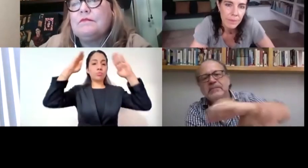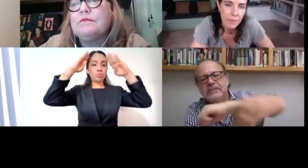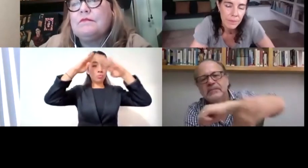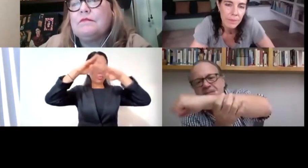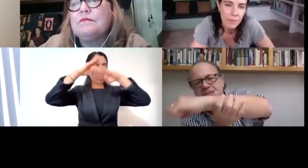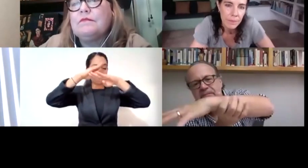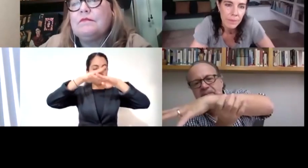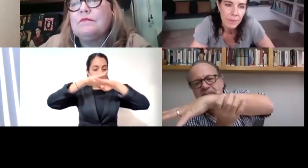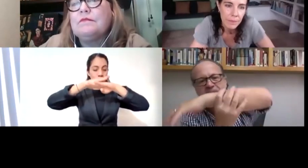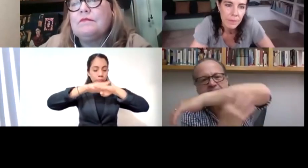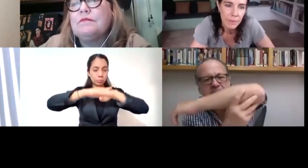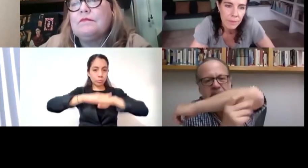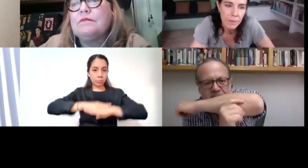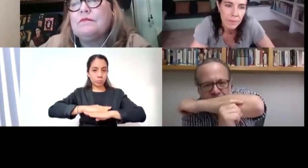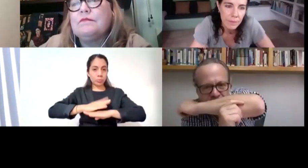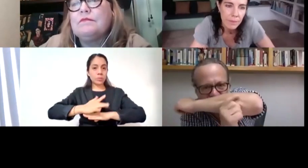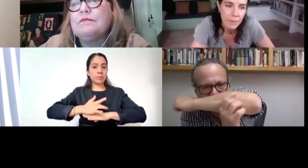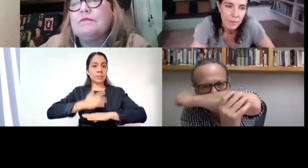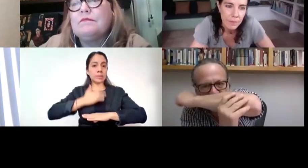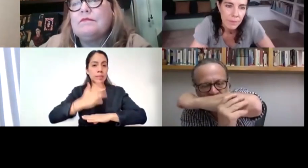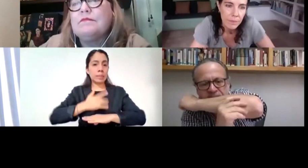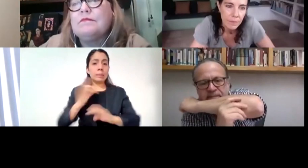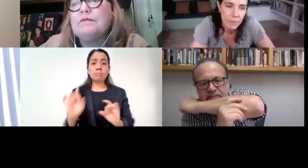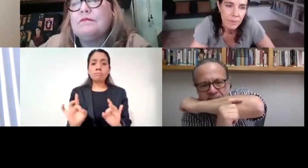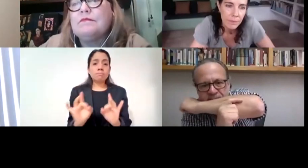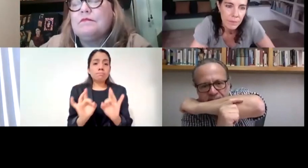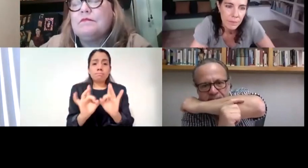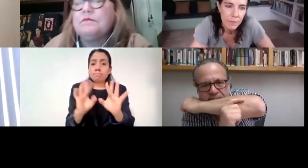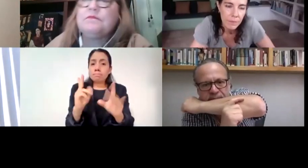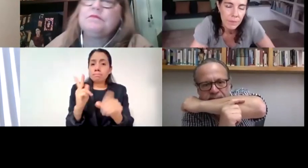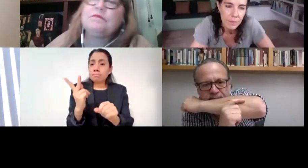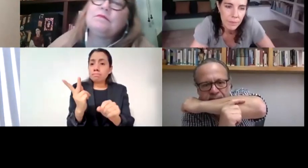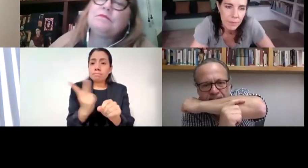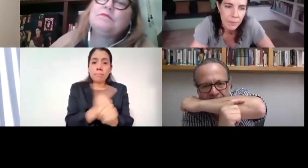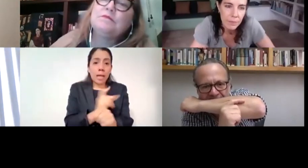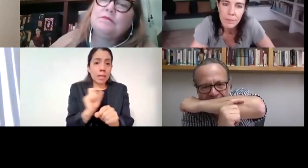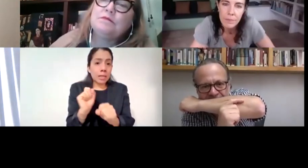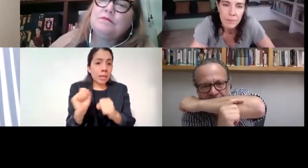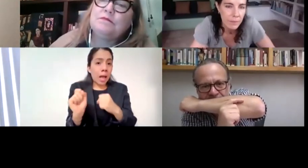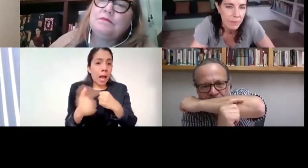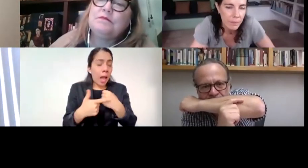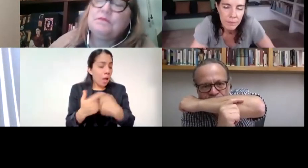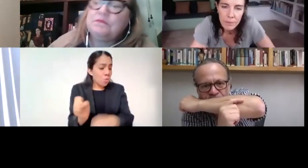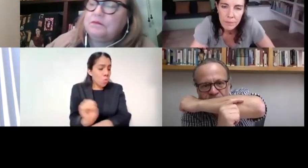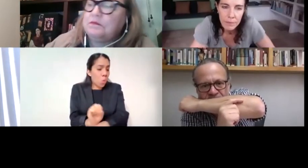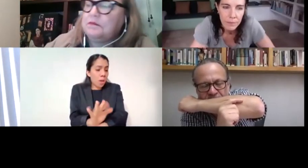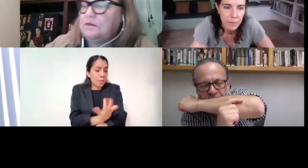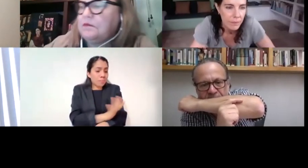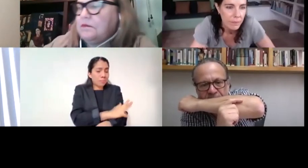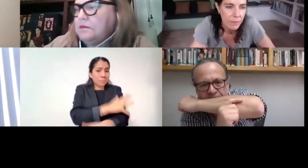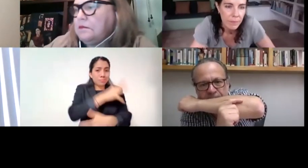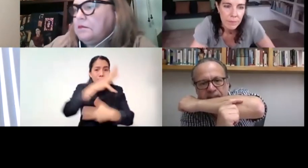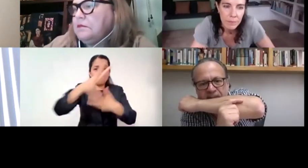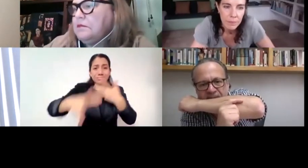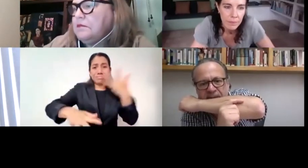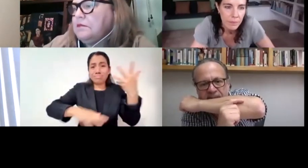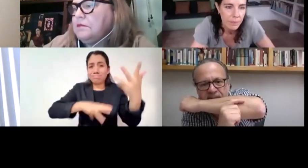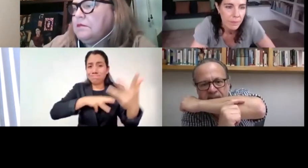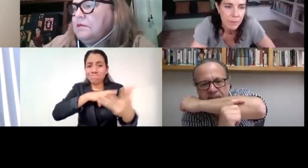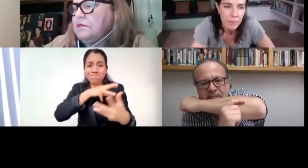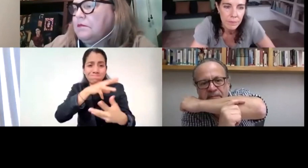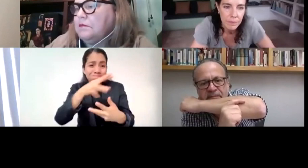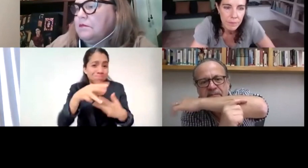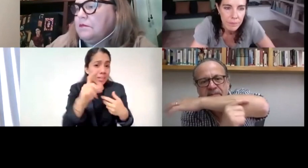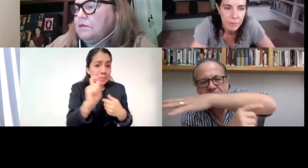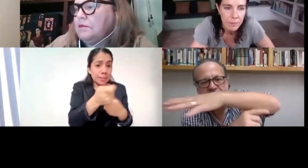para esa situación emocional que estamos viviendo no es un momentito no es una circunstancia no es un dolor no es una lágrima es